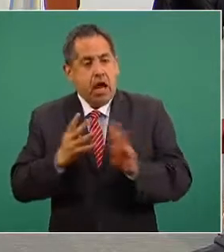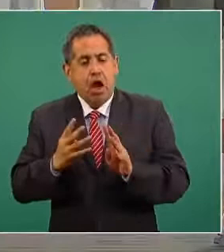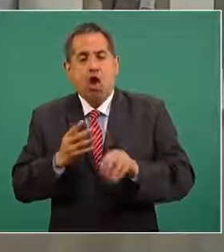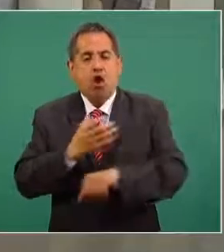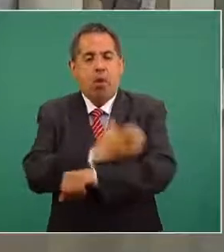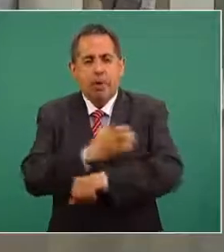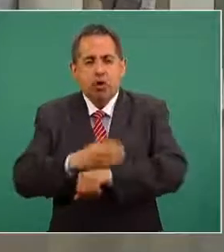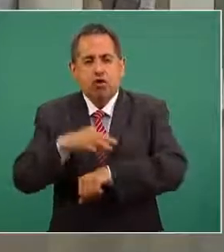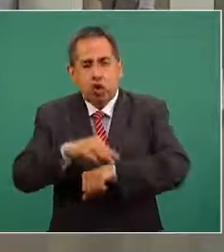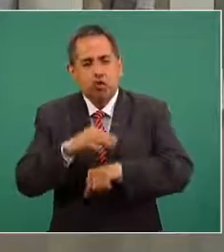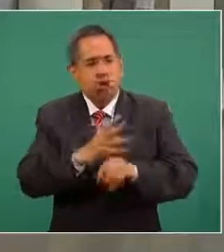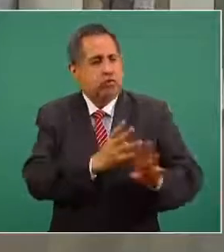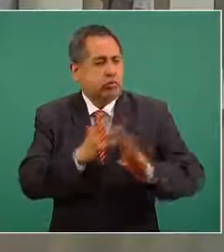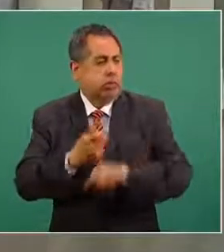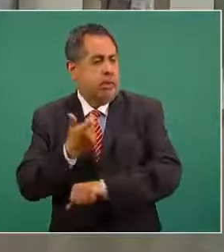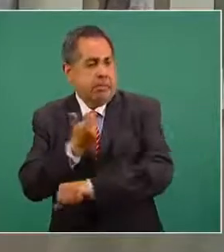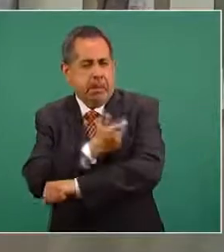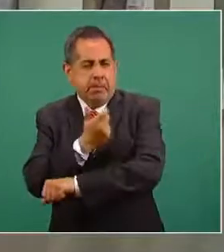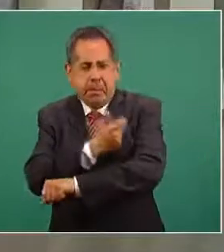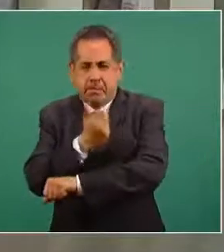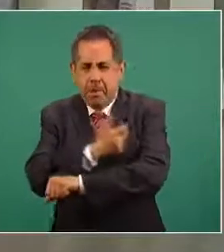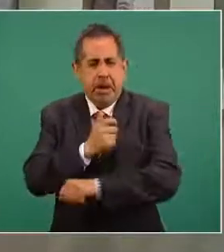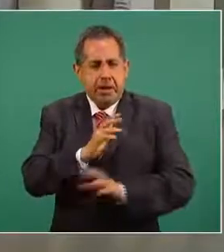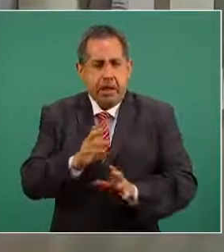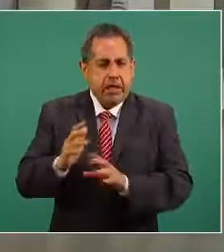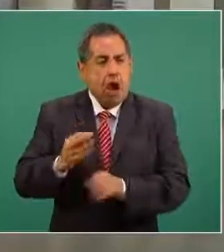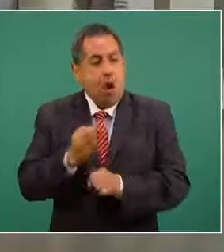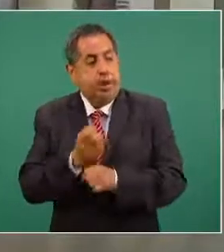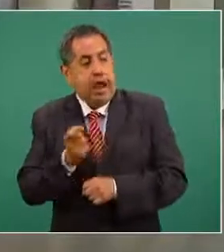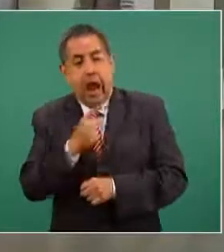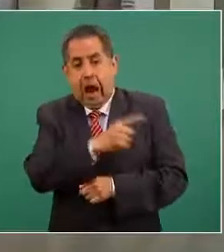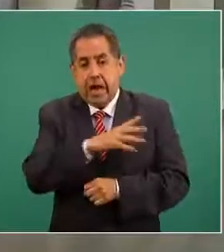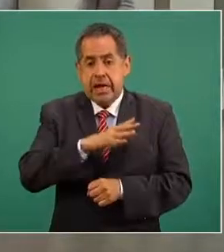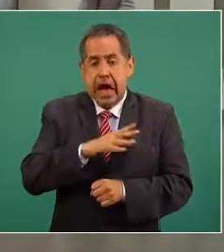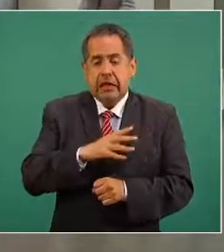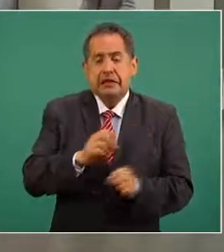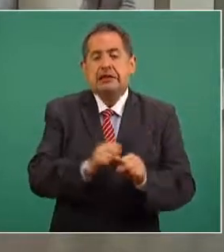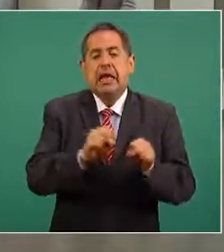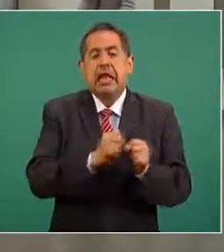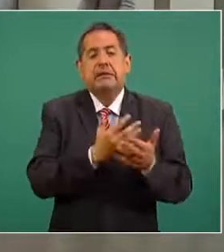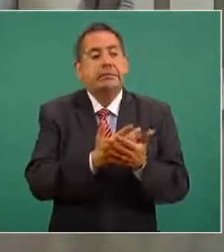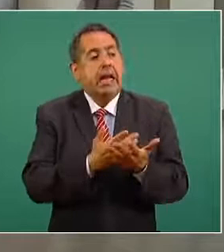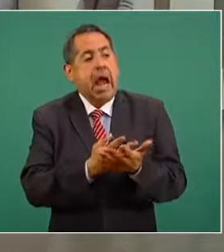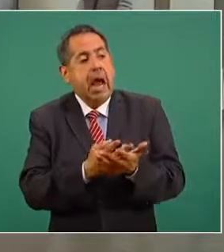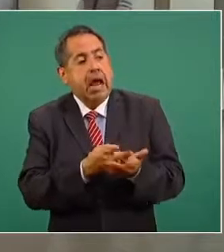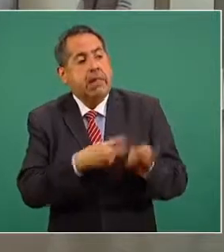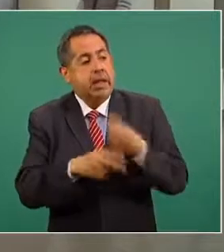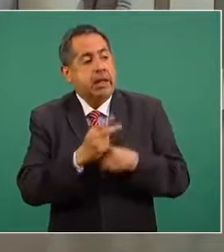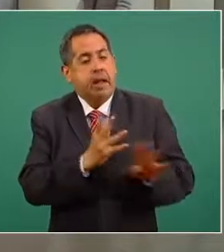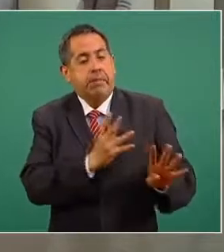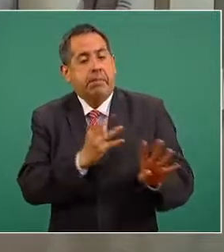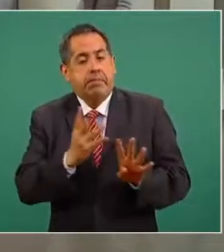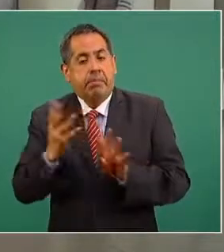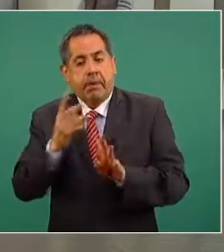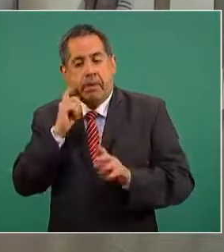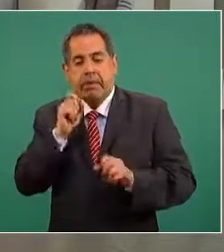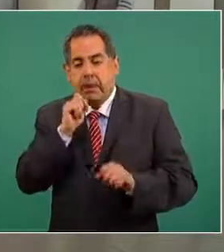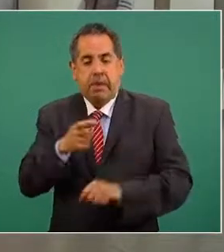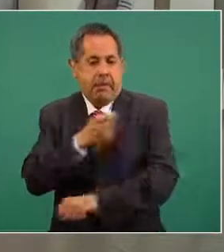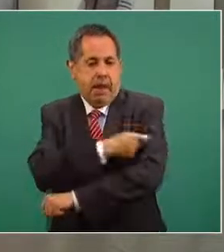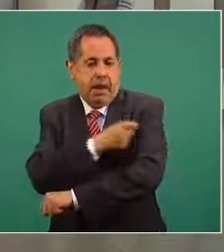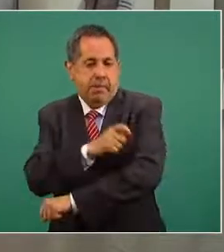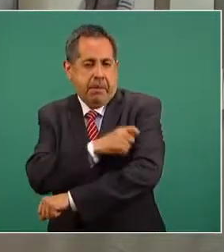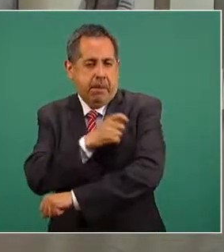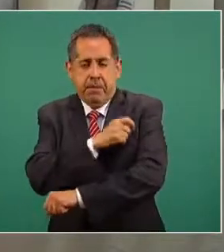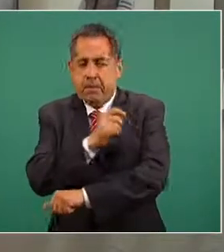médicos para recibirla y están ahorita en la sala de espera algunos otros para poder igual recibir la vacuna en